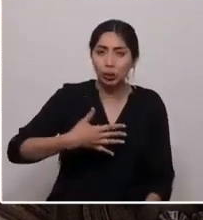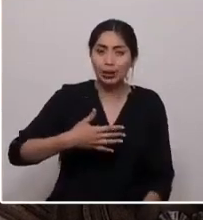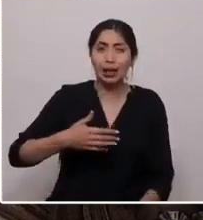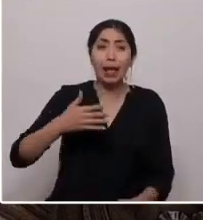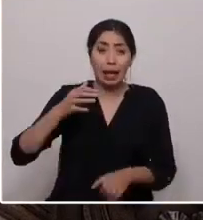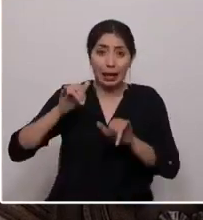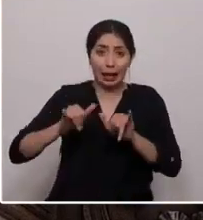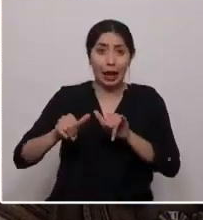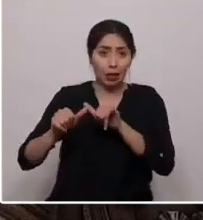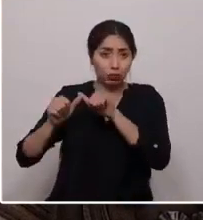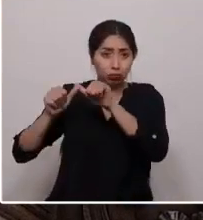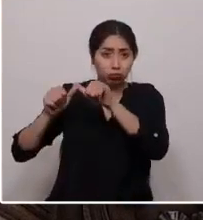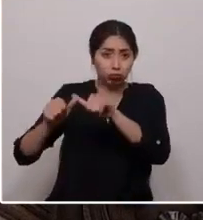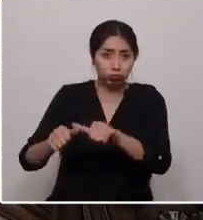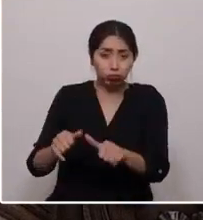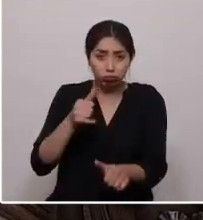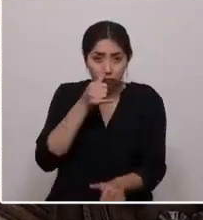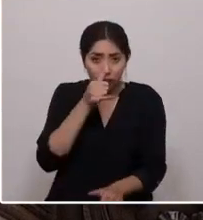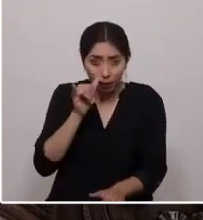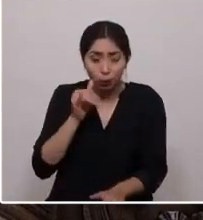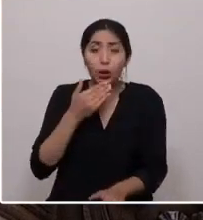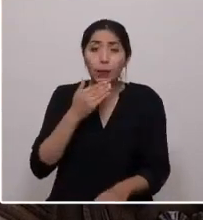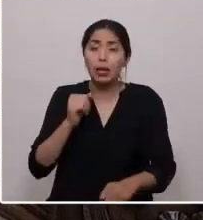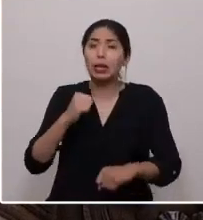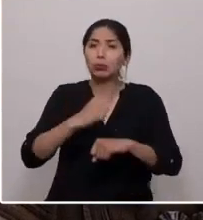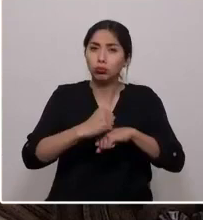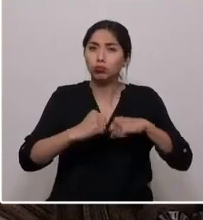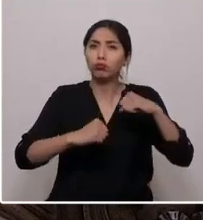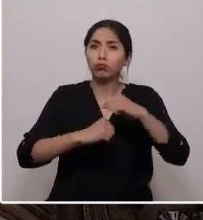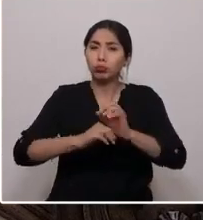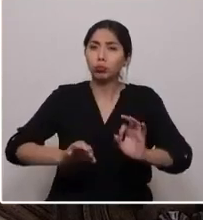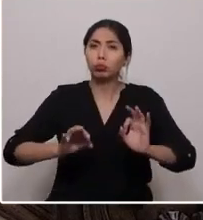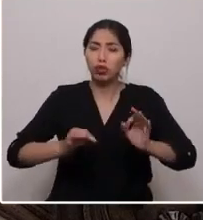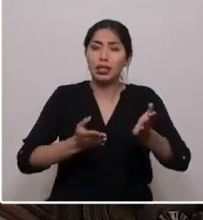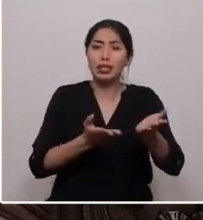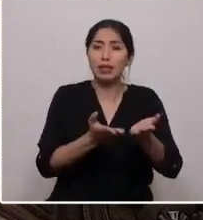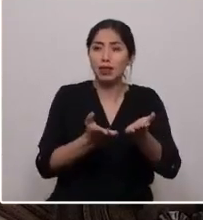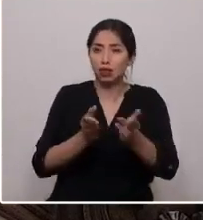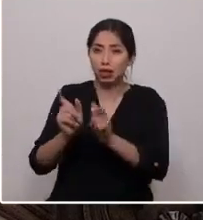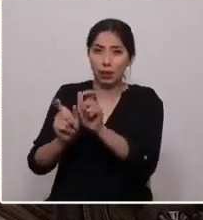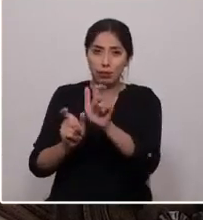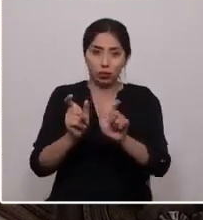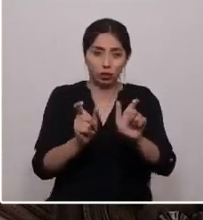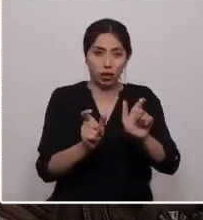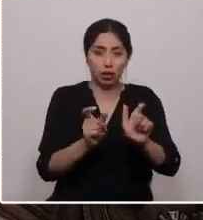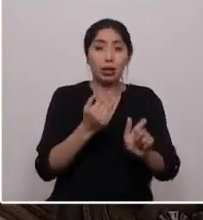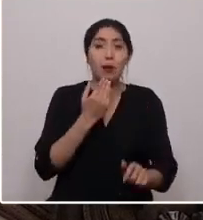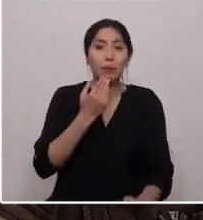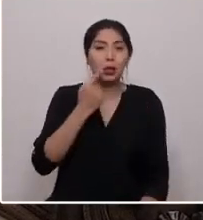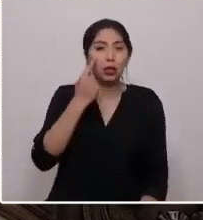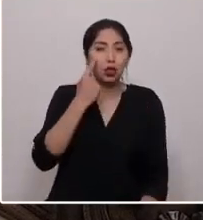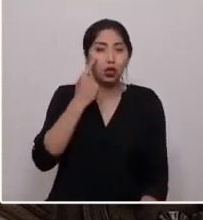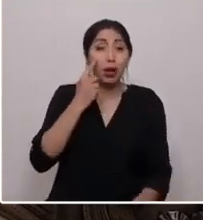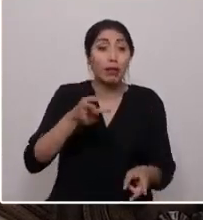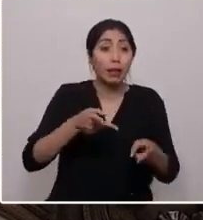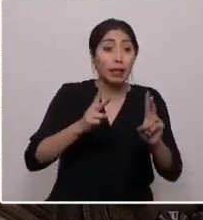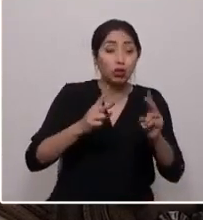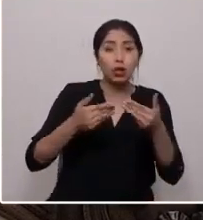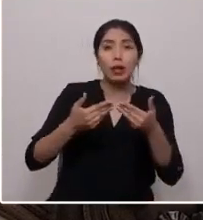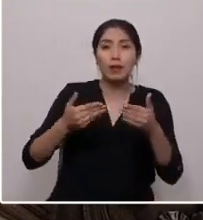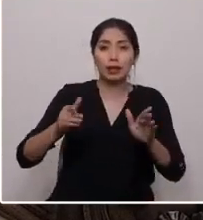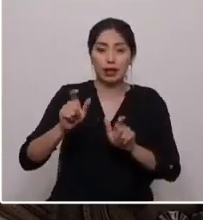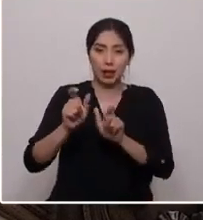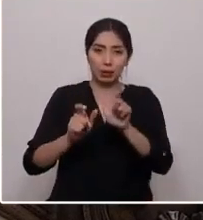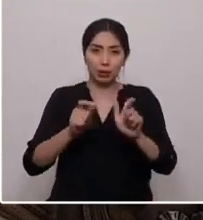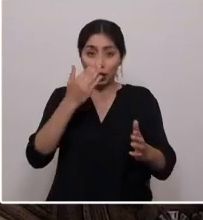estructure instituciones sólidas al servicio de la gente, y que reconozca los derechos y libertades de las personas frente al